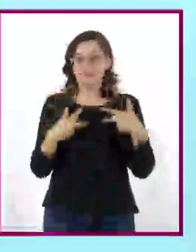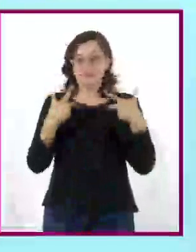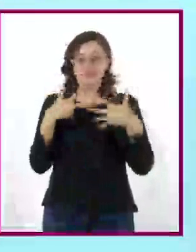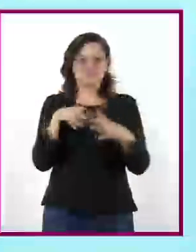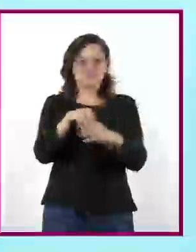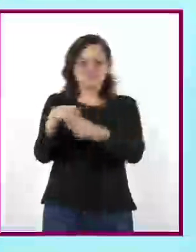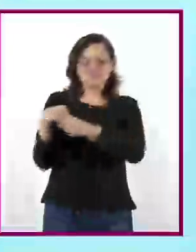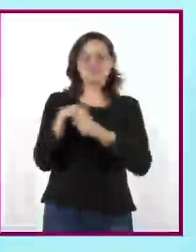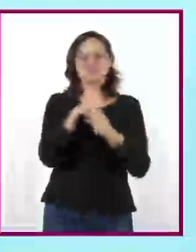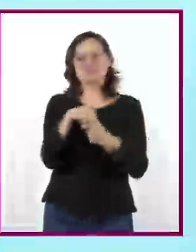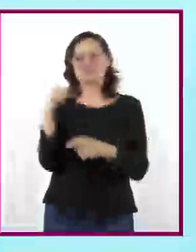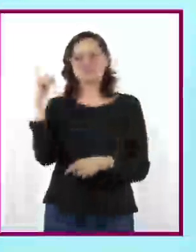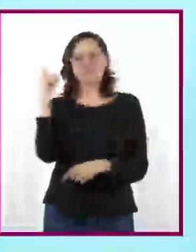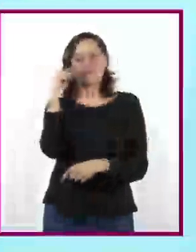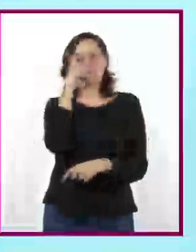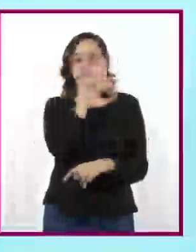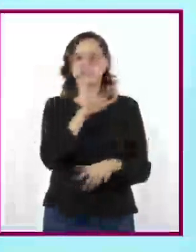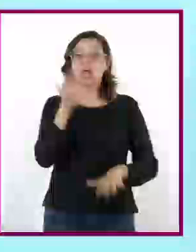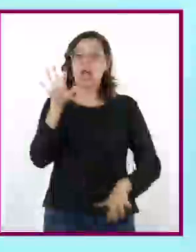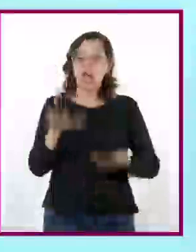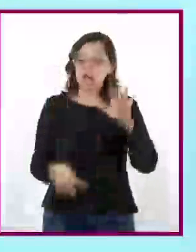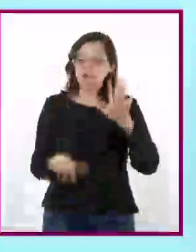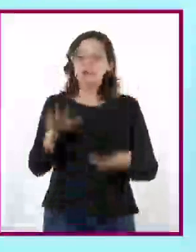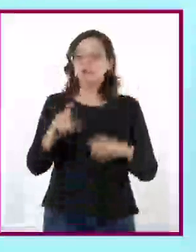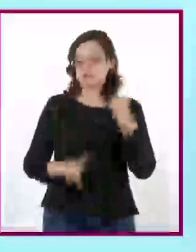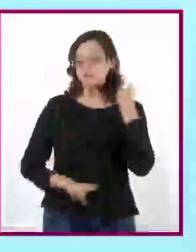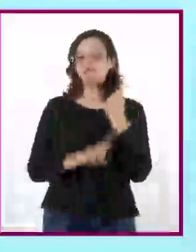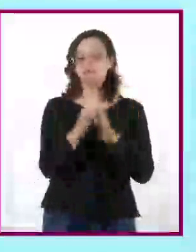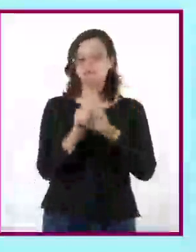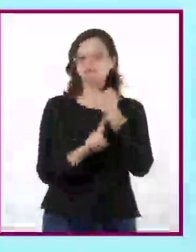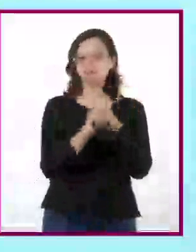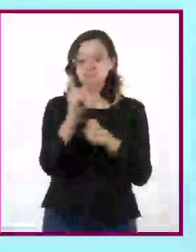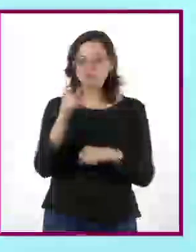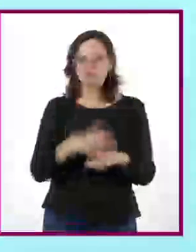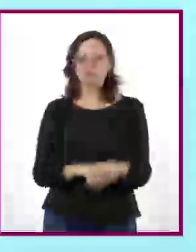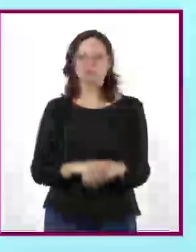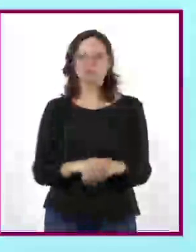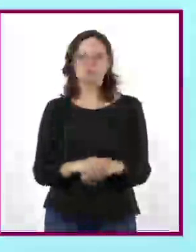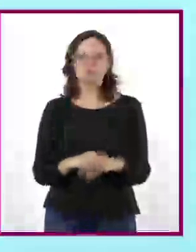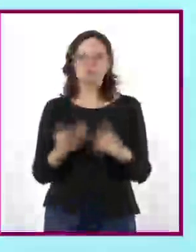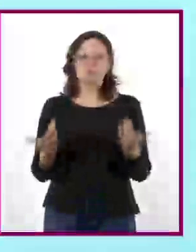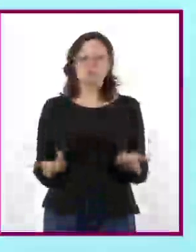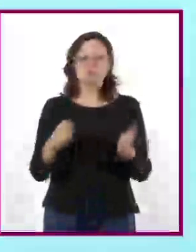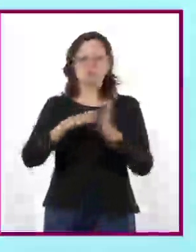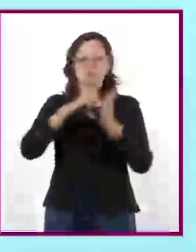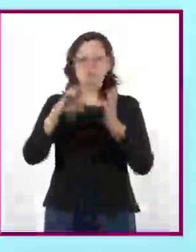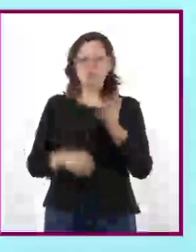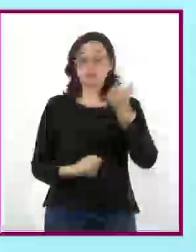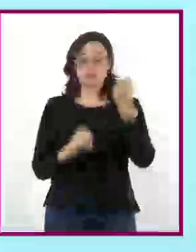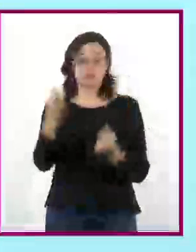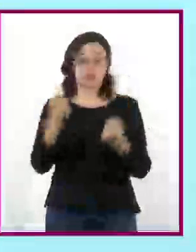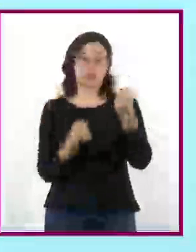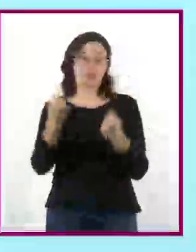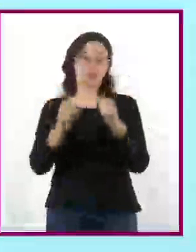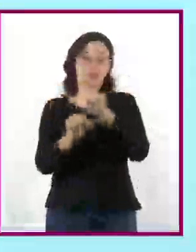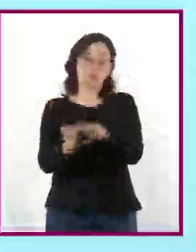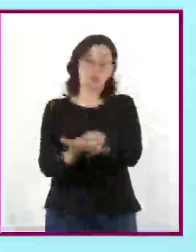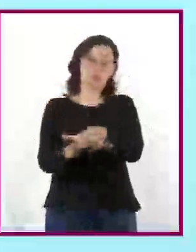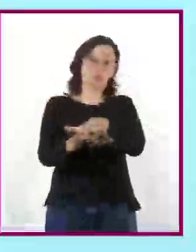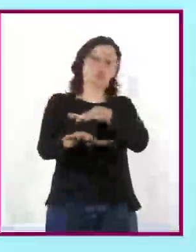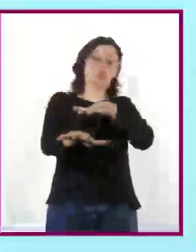central, aunque en ocasiones se convierte en un problema. Como el exceso en el tránsito de autos, la